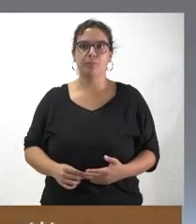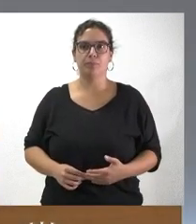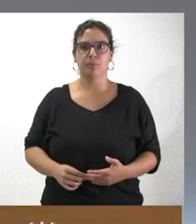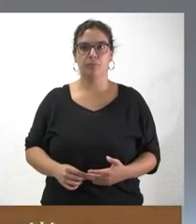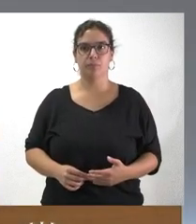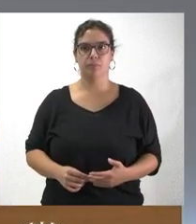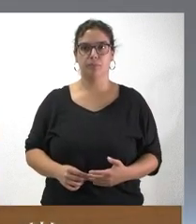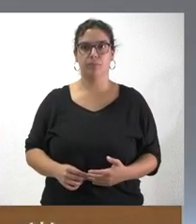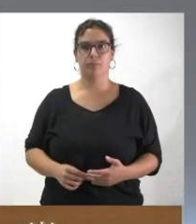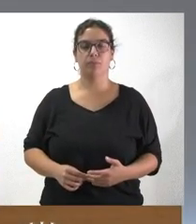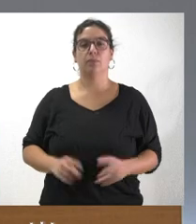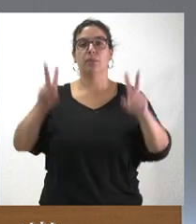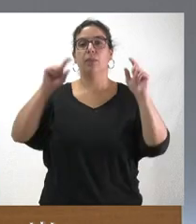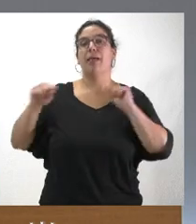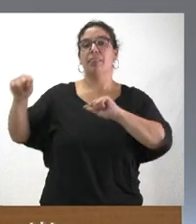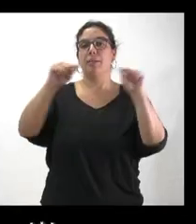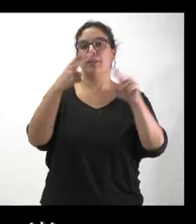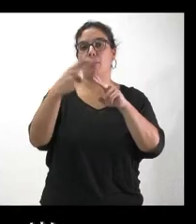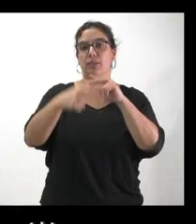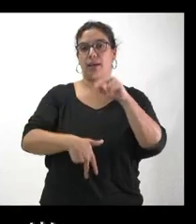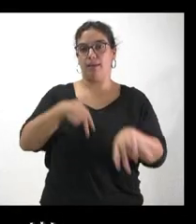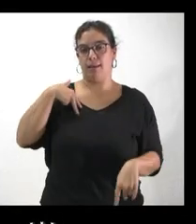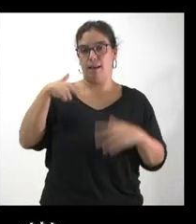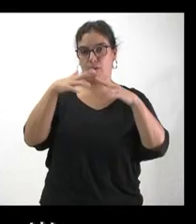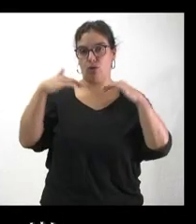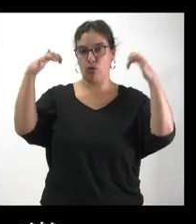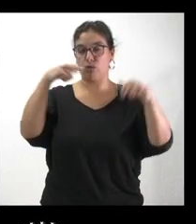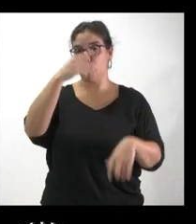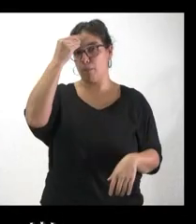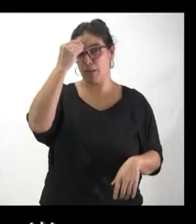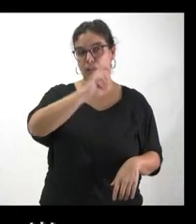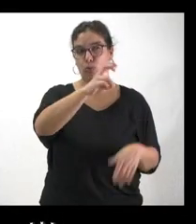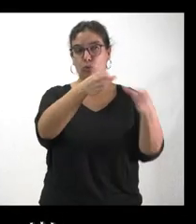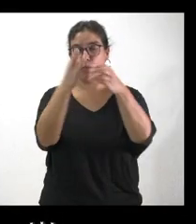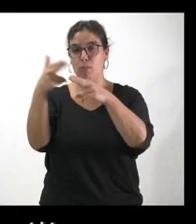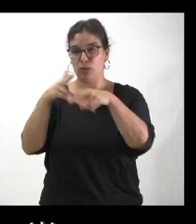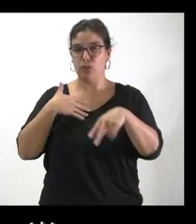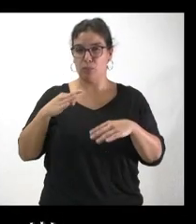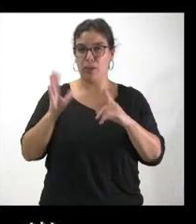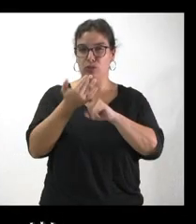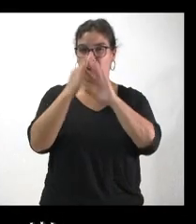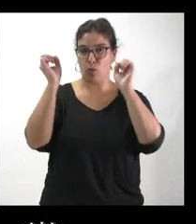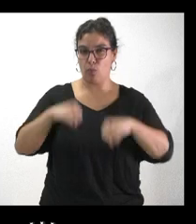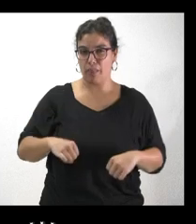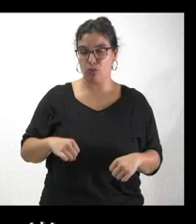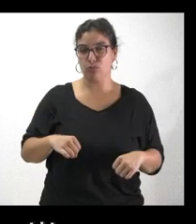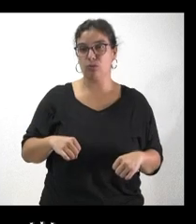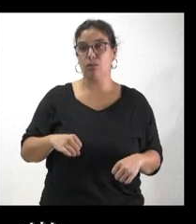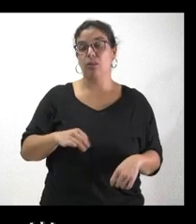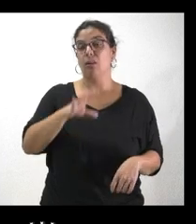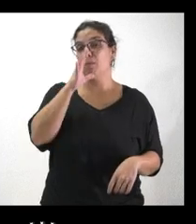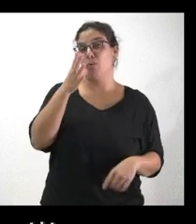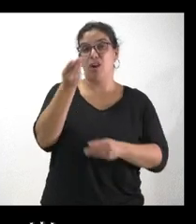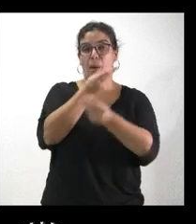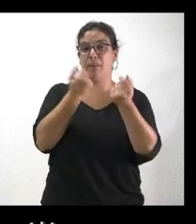Volviendo al debate de política general, quería preguntarle si ven posible que pueda haber acuerdos con otras fuerzas políticas, en este caso de la oposición, dado el clima